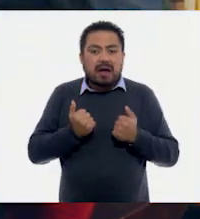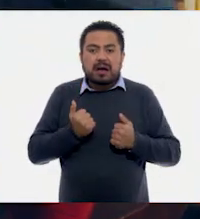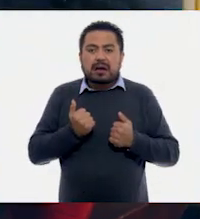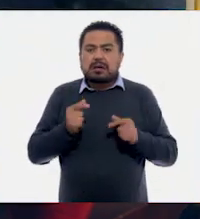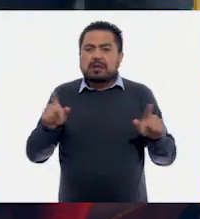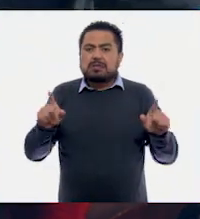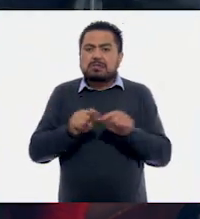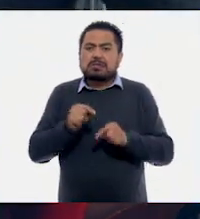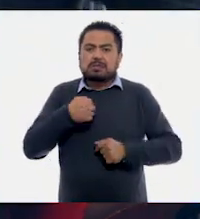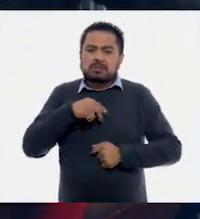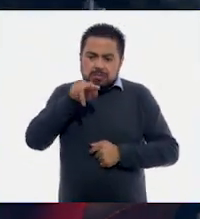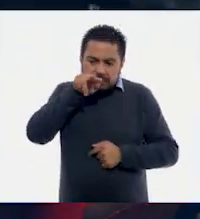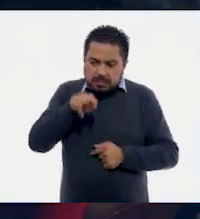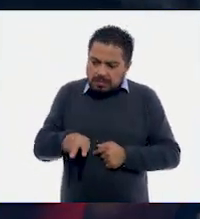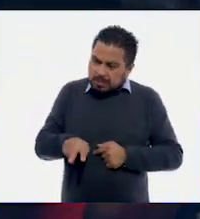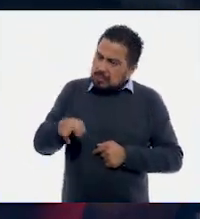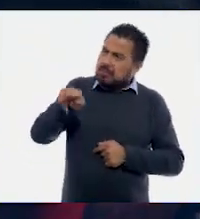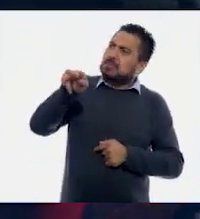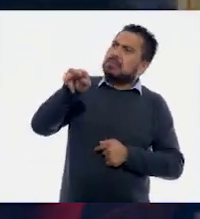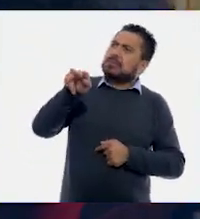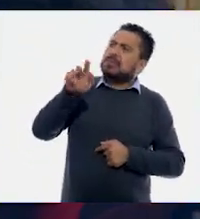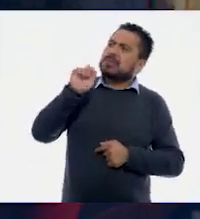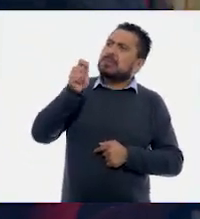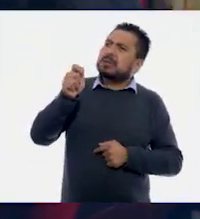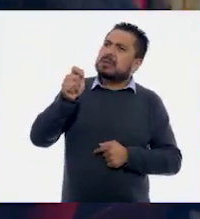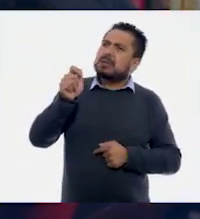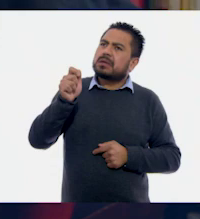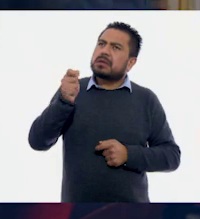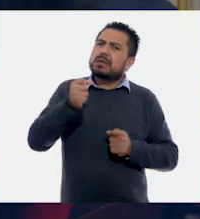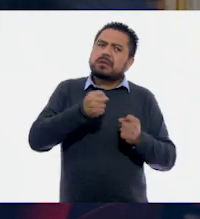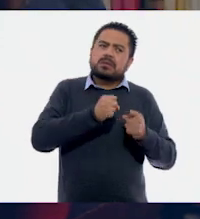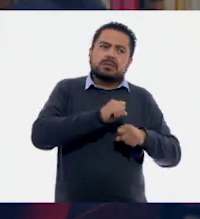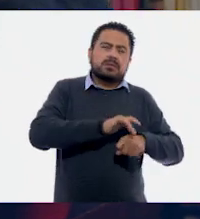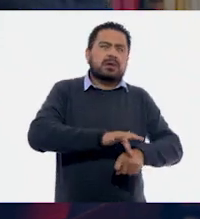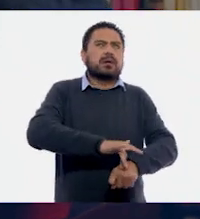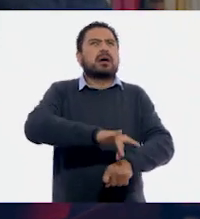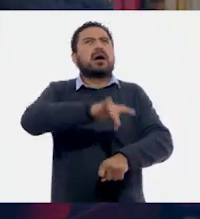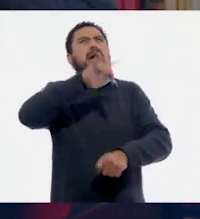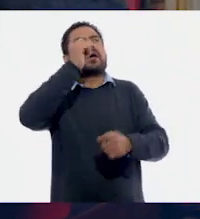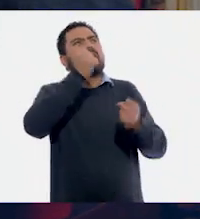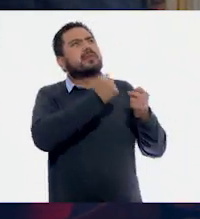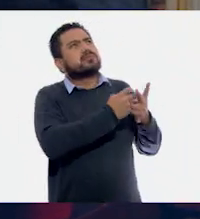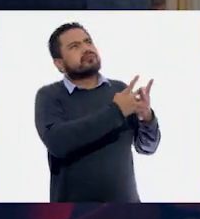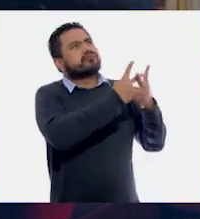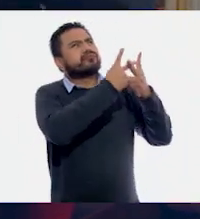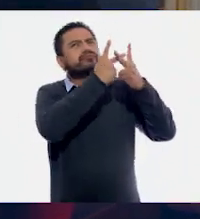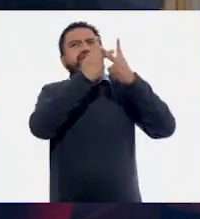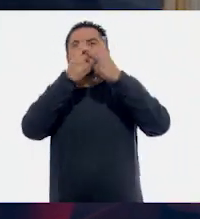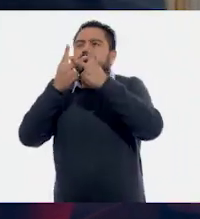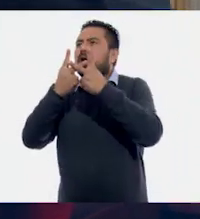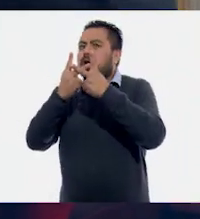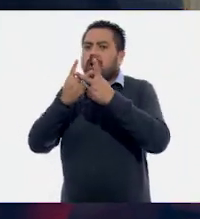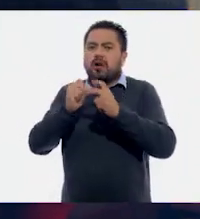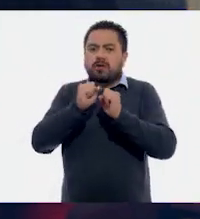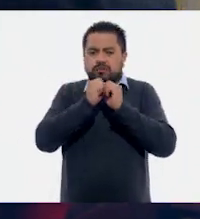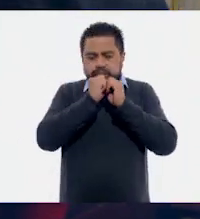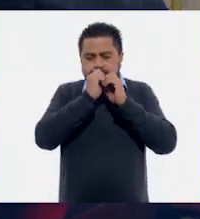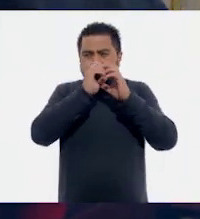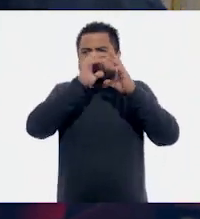veíamos el firmamento lleno de brillantes, de estrellas. Un globo